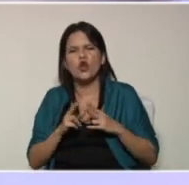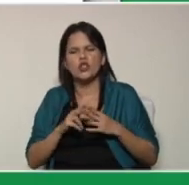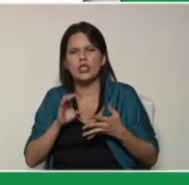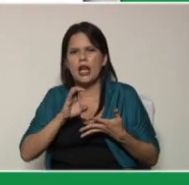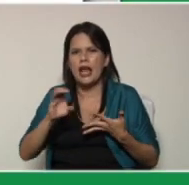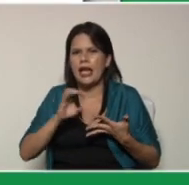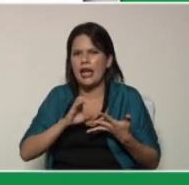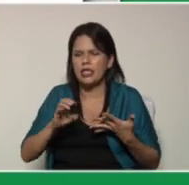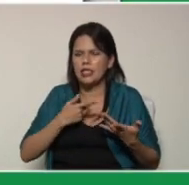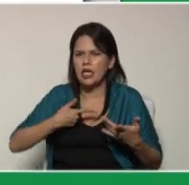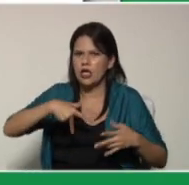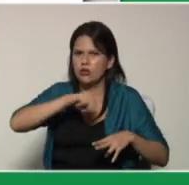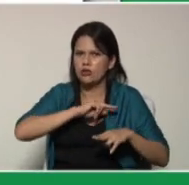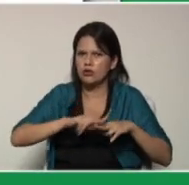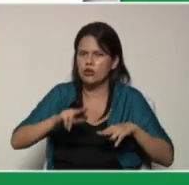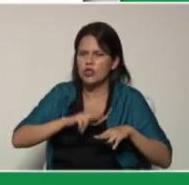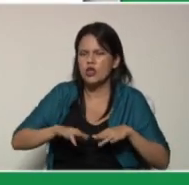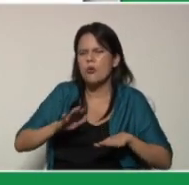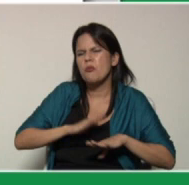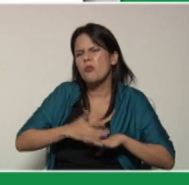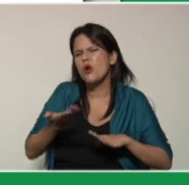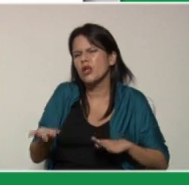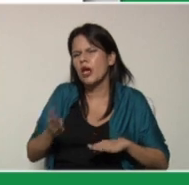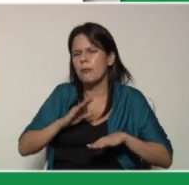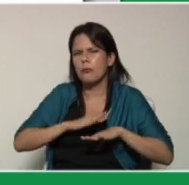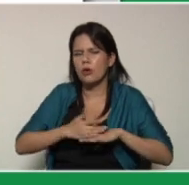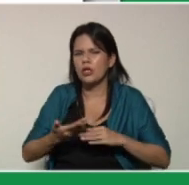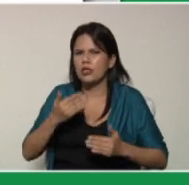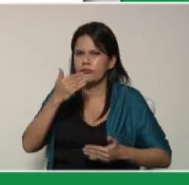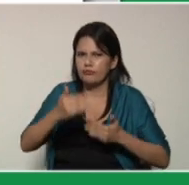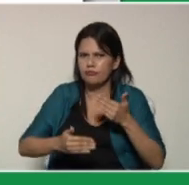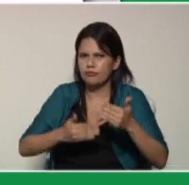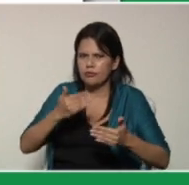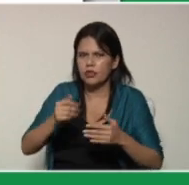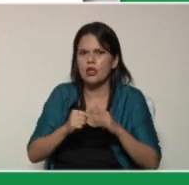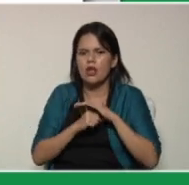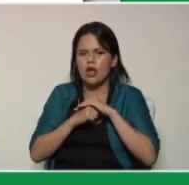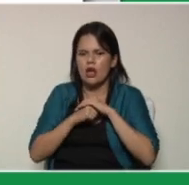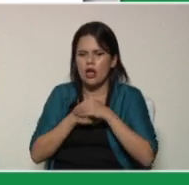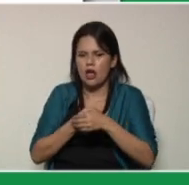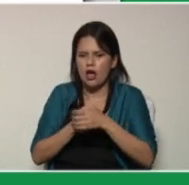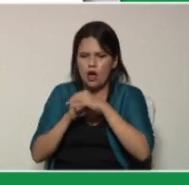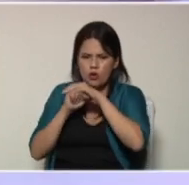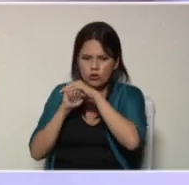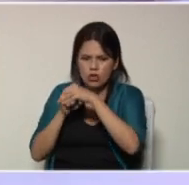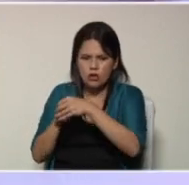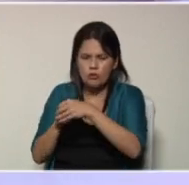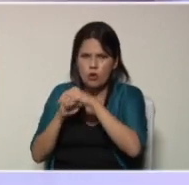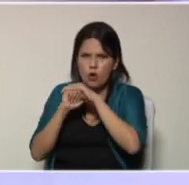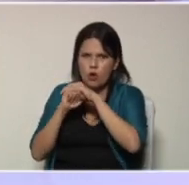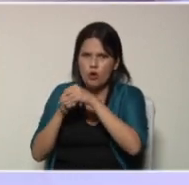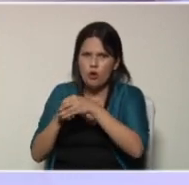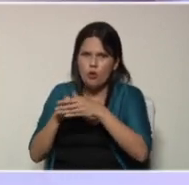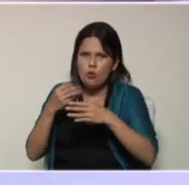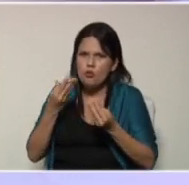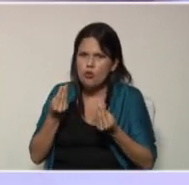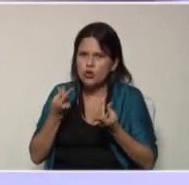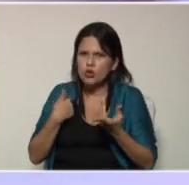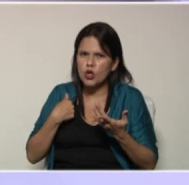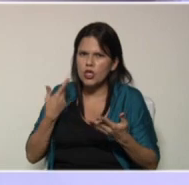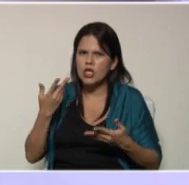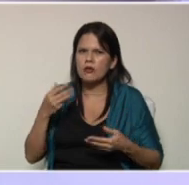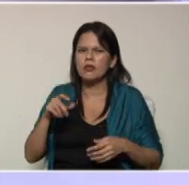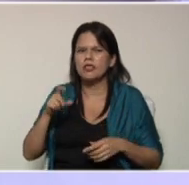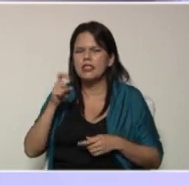niños niñas y adolescentes ¿por qué razón? porque en el caso de los niños con autismo muchos de ellos presentan dificultades en el procesamiento